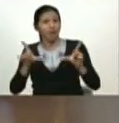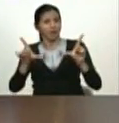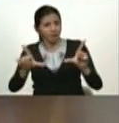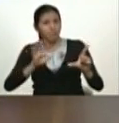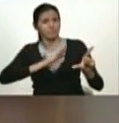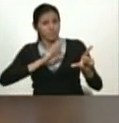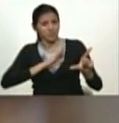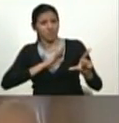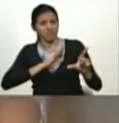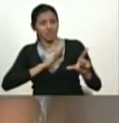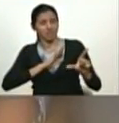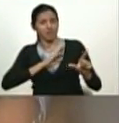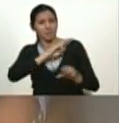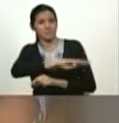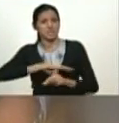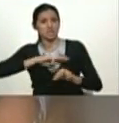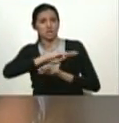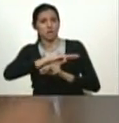maqueticas